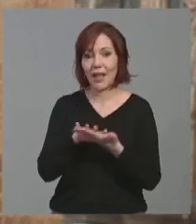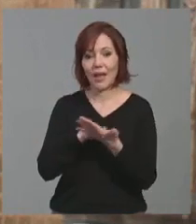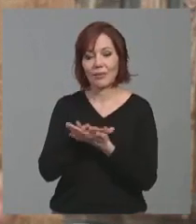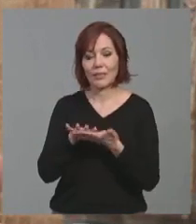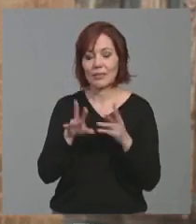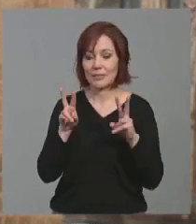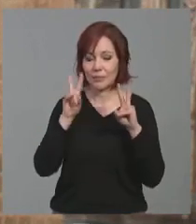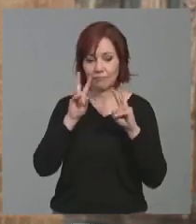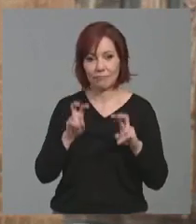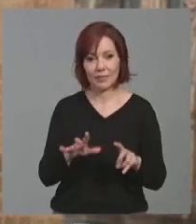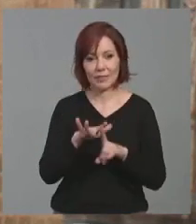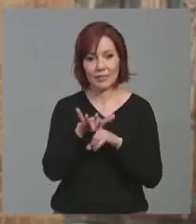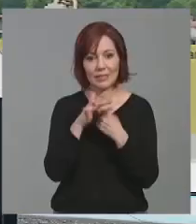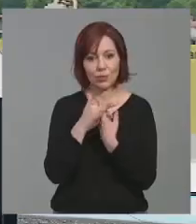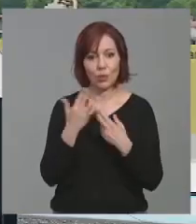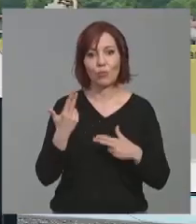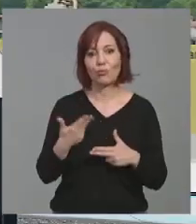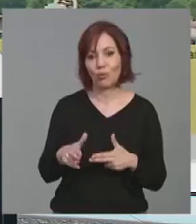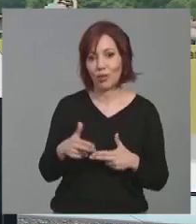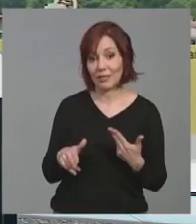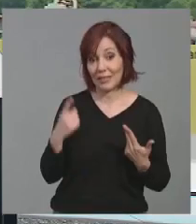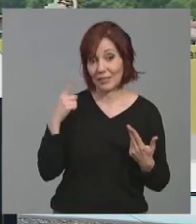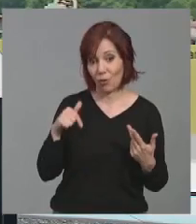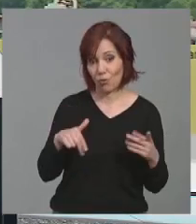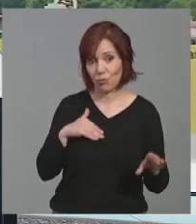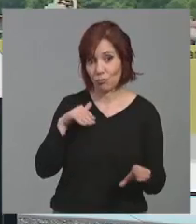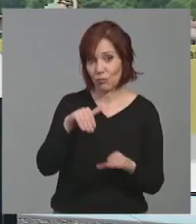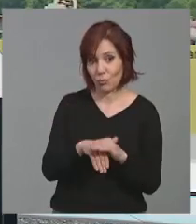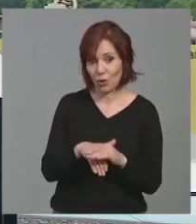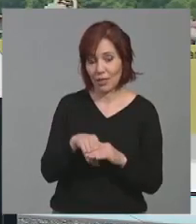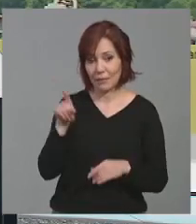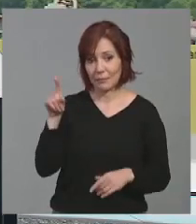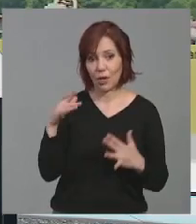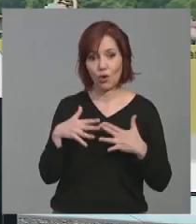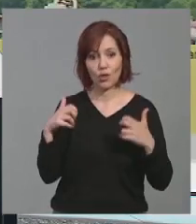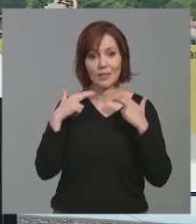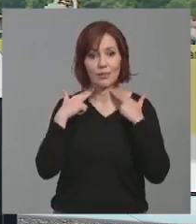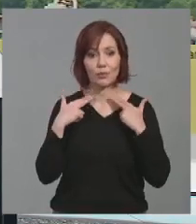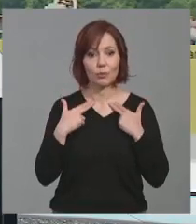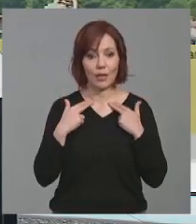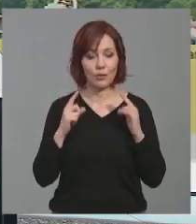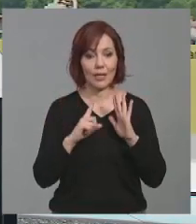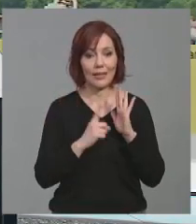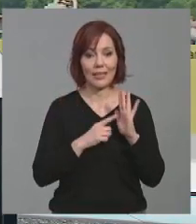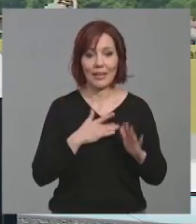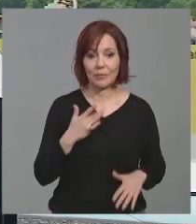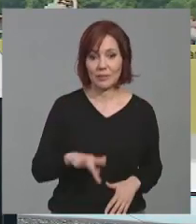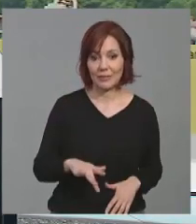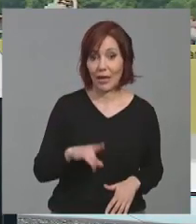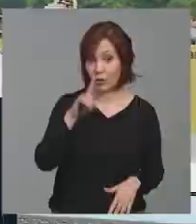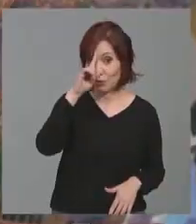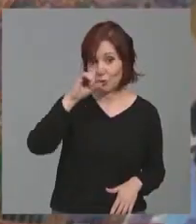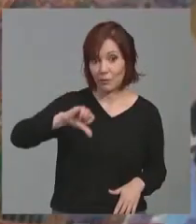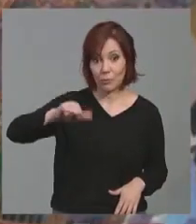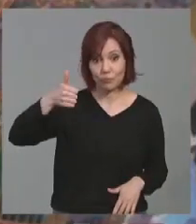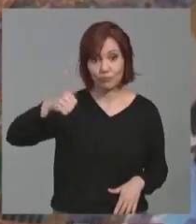analizásemos un poco el escenario político. Sabe que hoy se vota en el Congreso de los Diputados la ley de amnistía, no sabemos si finalmente saldrá